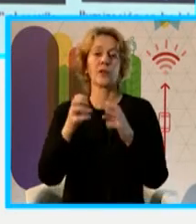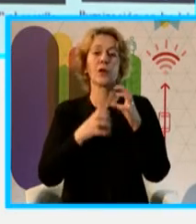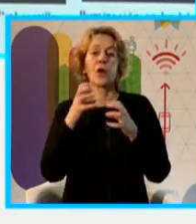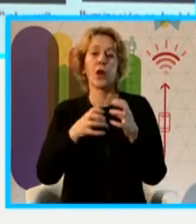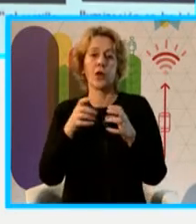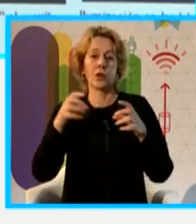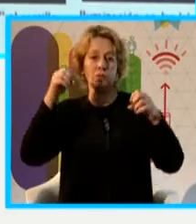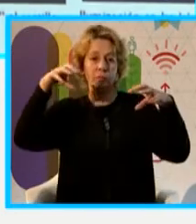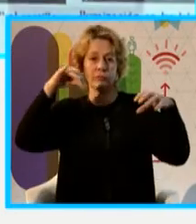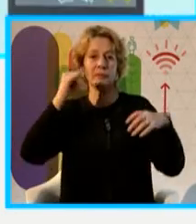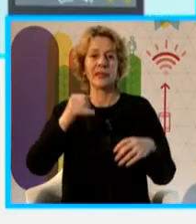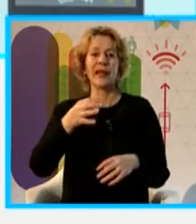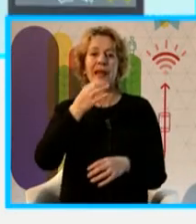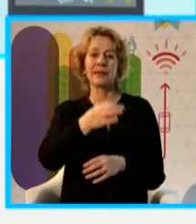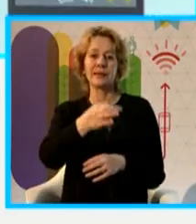las islas.